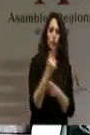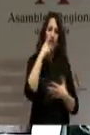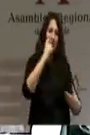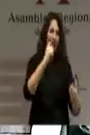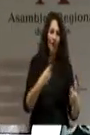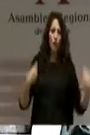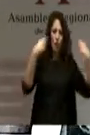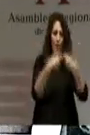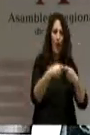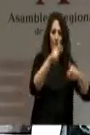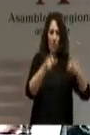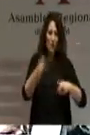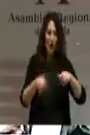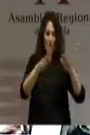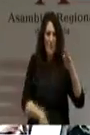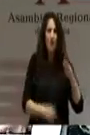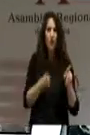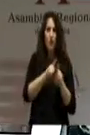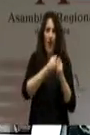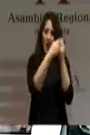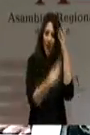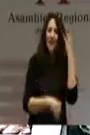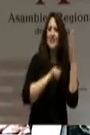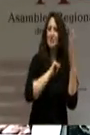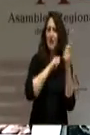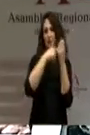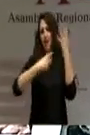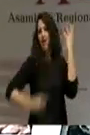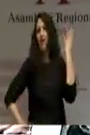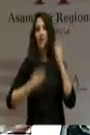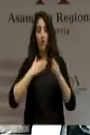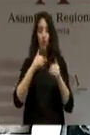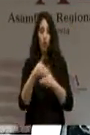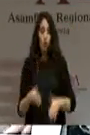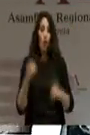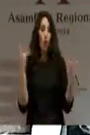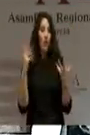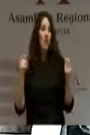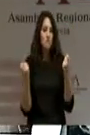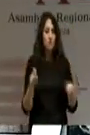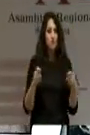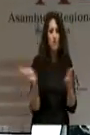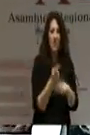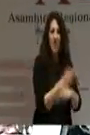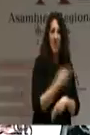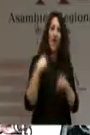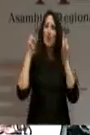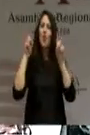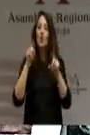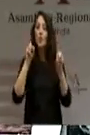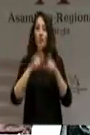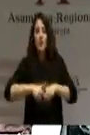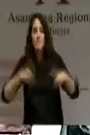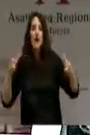copago, con menos personal, con más listas de espera, con cierres de consultas y urgencias. En educación, menos profesores, más ratios en las